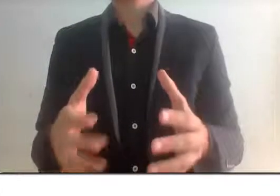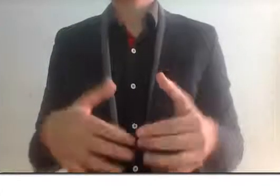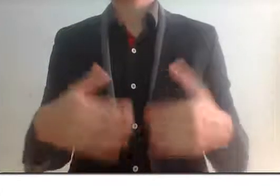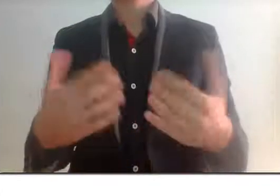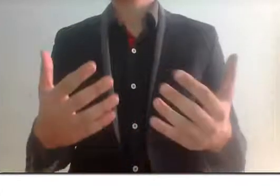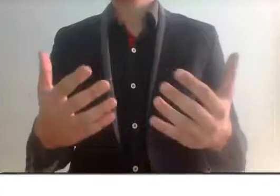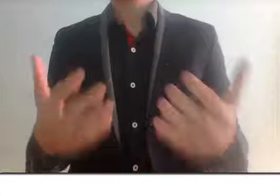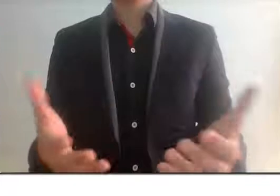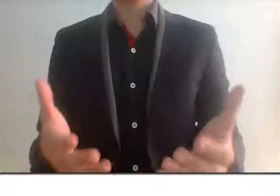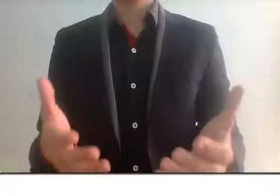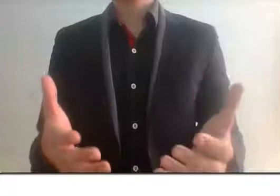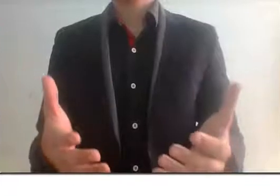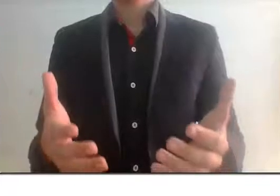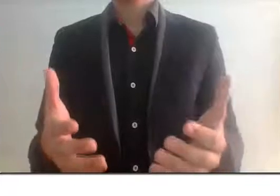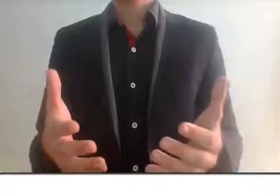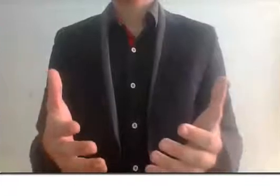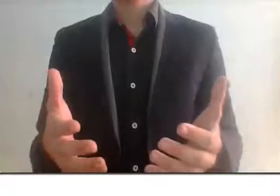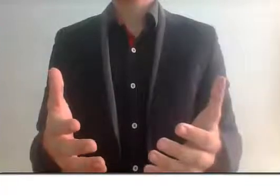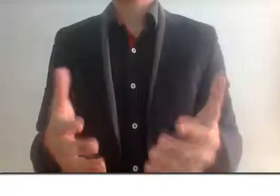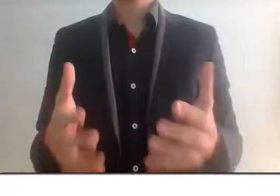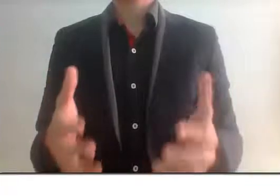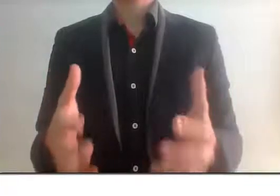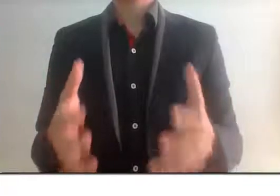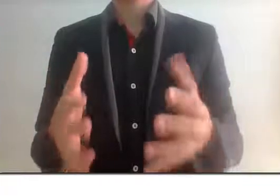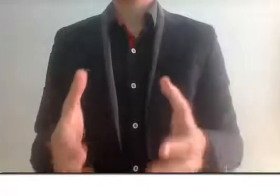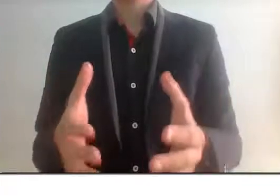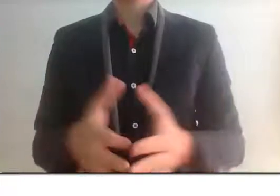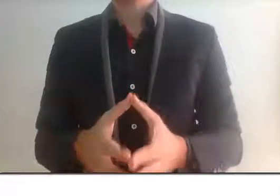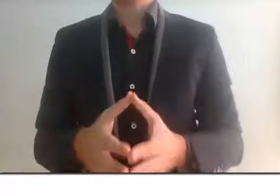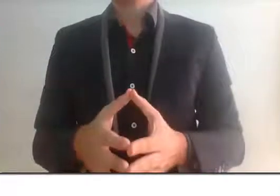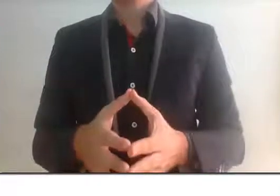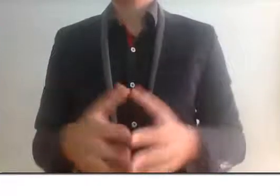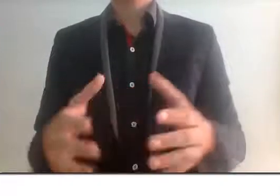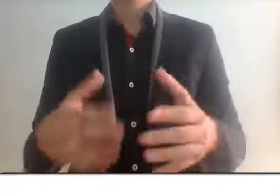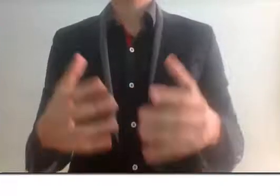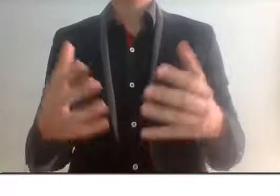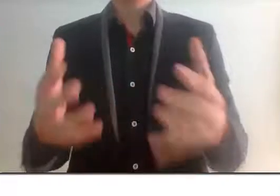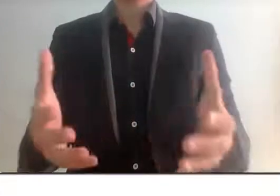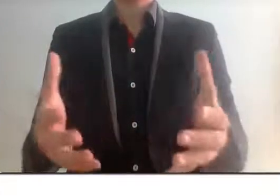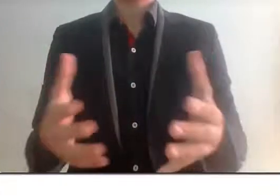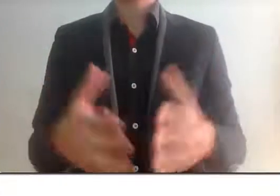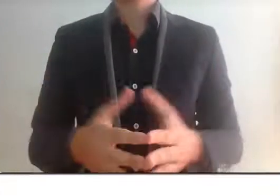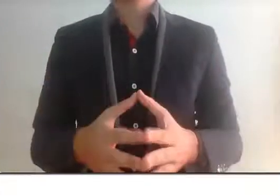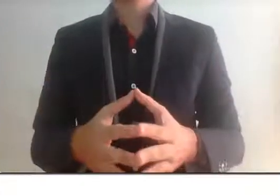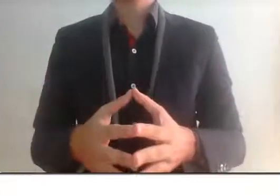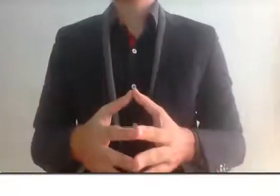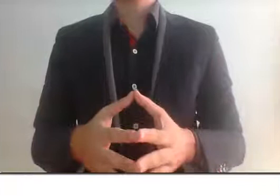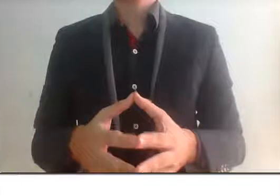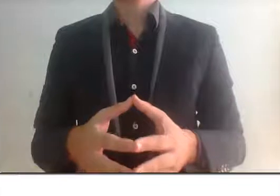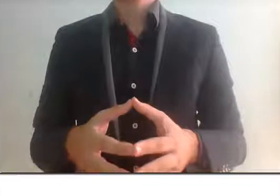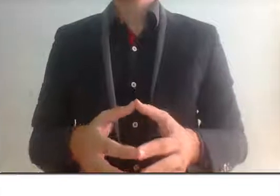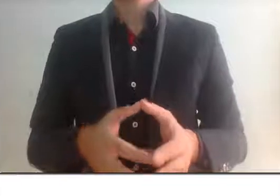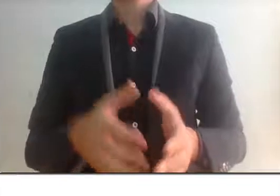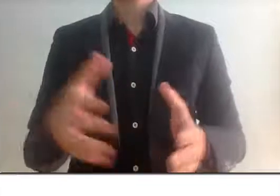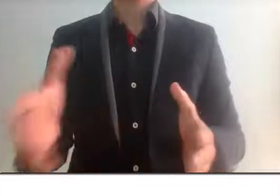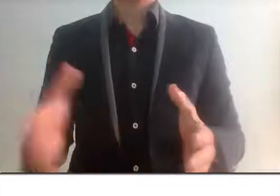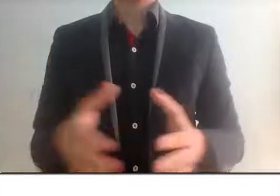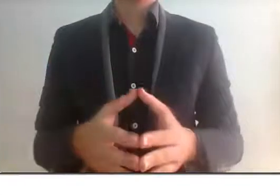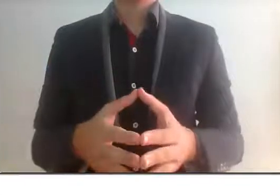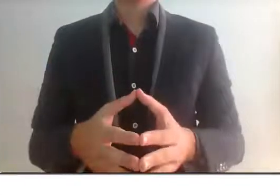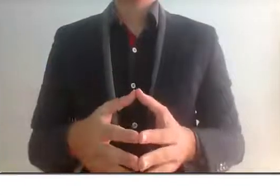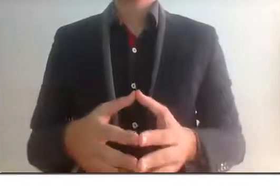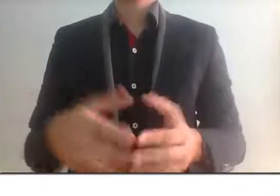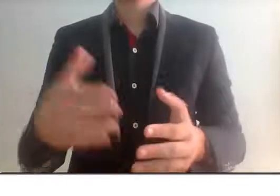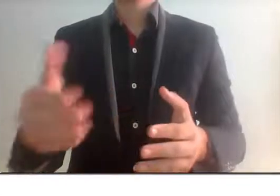periodos de tiempo de los cuales las personas necesitan hacer una actividad en particular, no puedes poner un joven de que vamos a decir 15